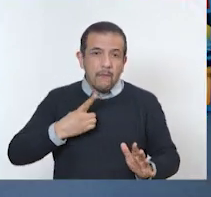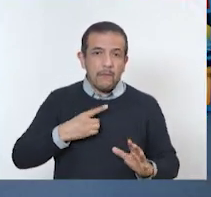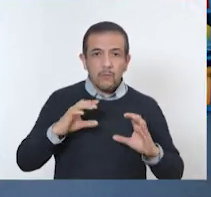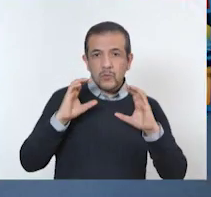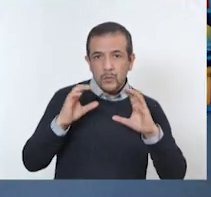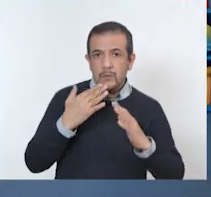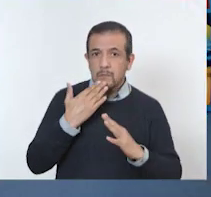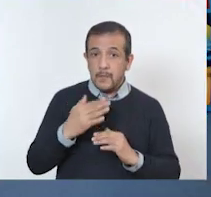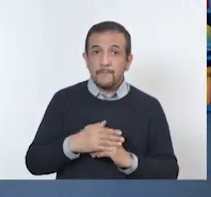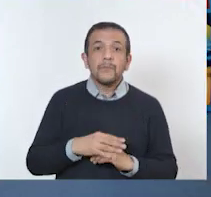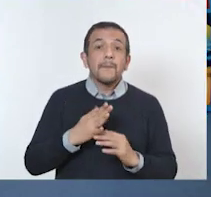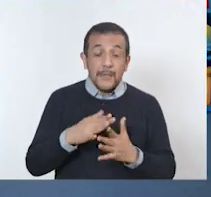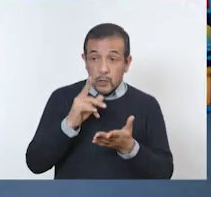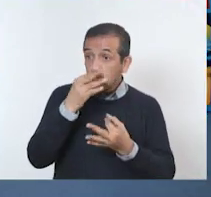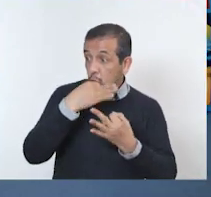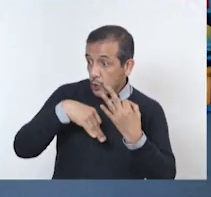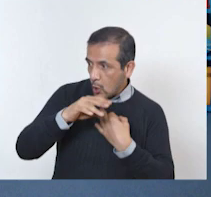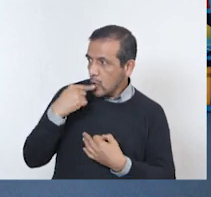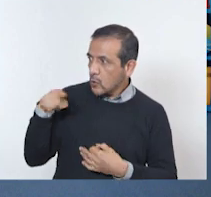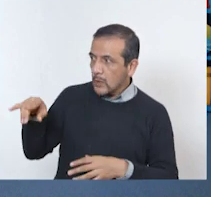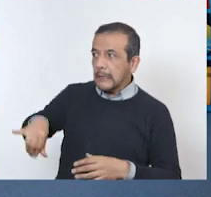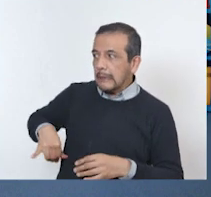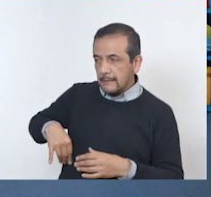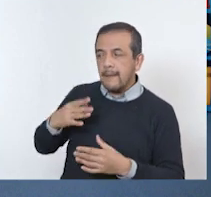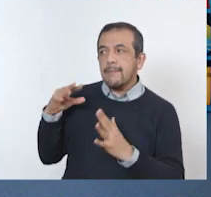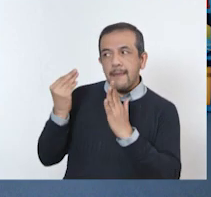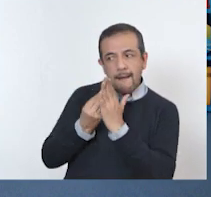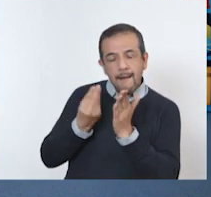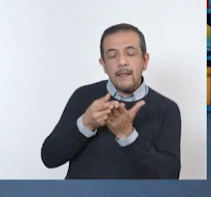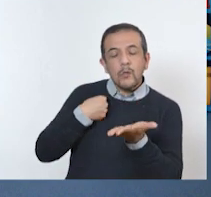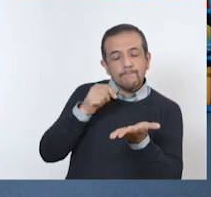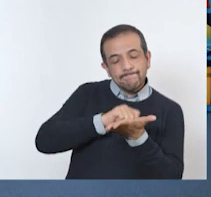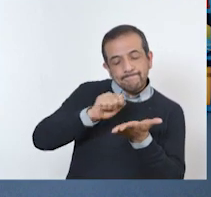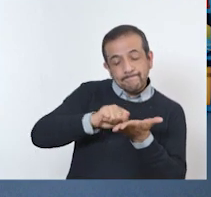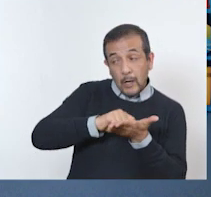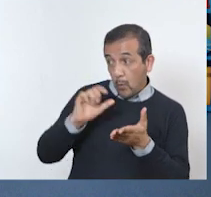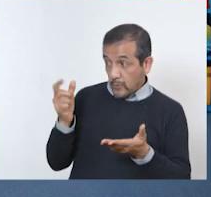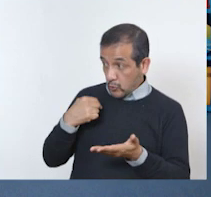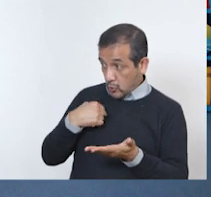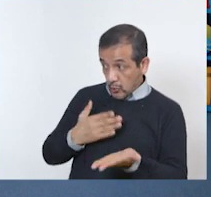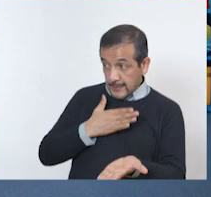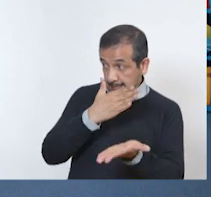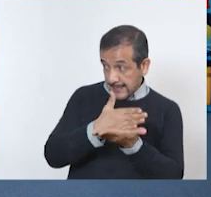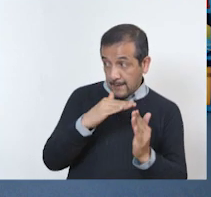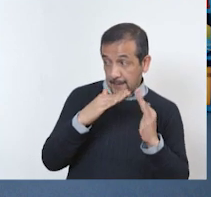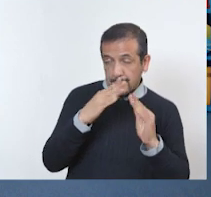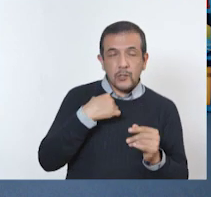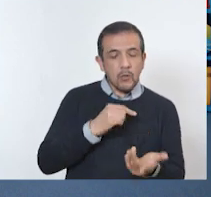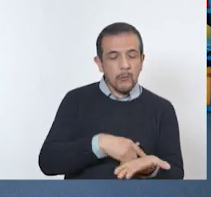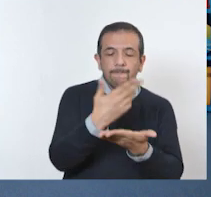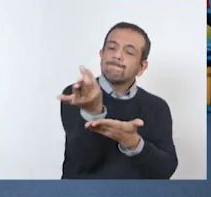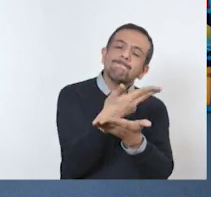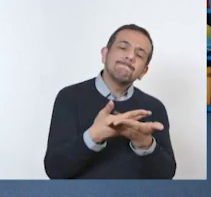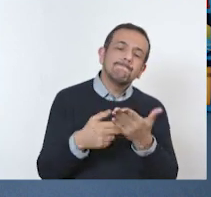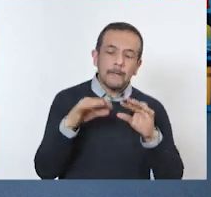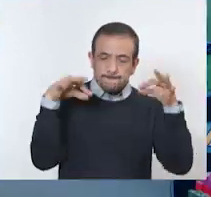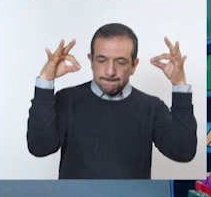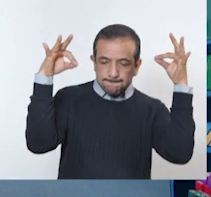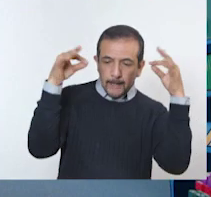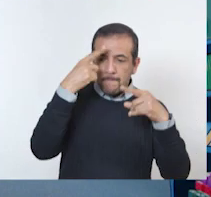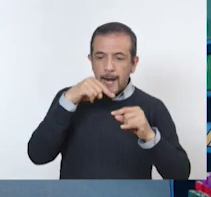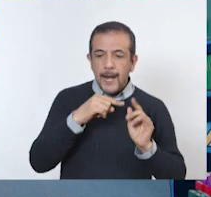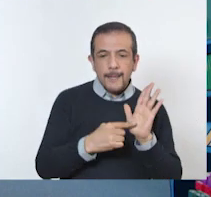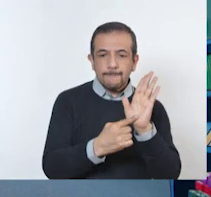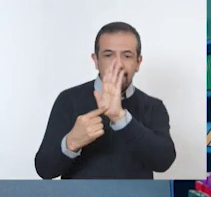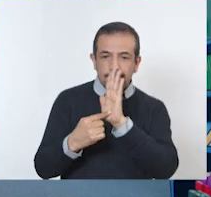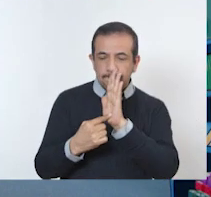muy emocionante. Todo ya está anotado en mi diario de vida saludable y llegando a casa voy a hacer dibujos y carteles para compartirlos. Y